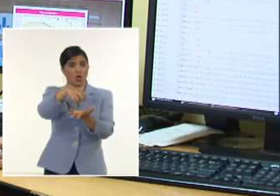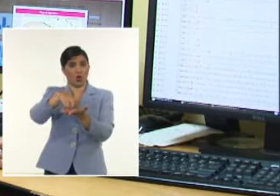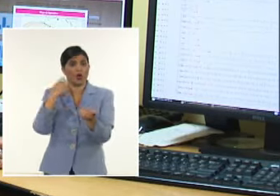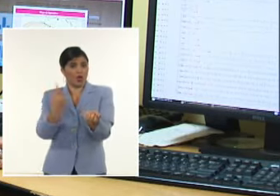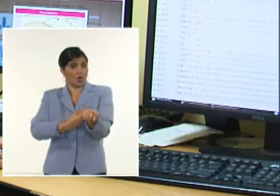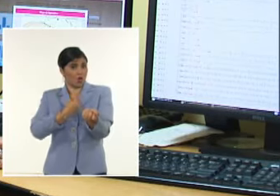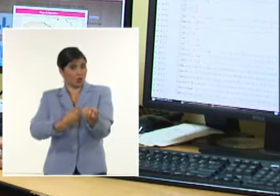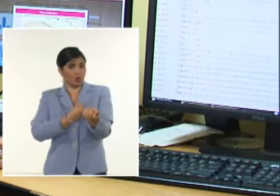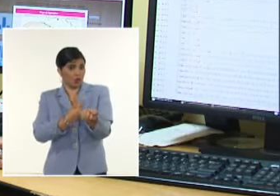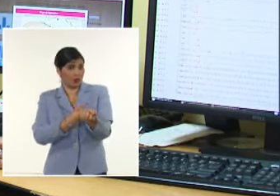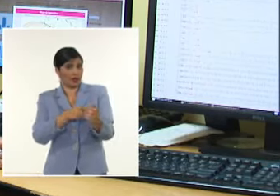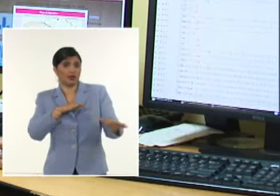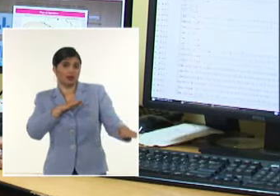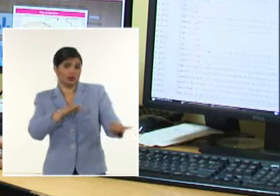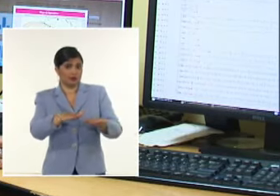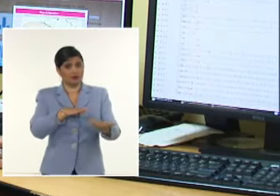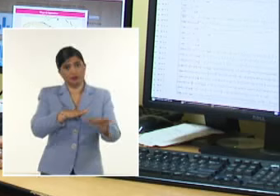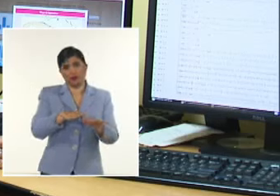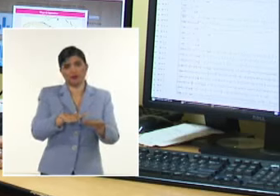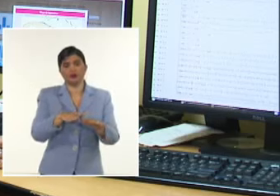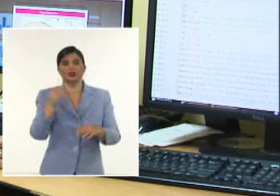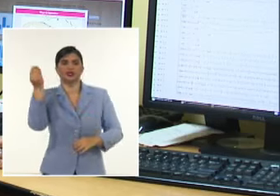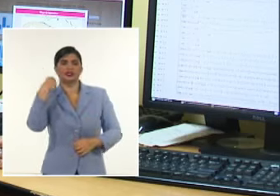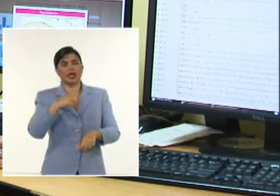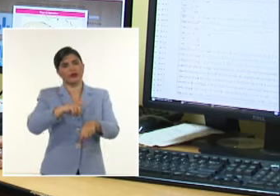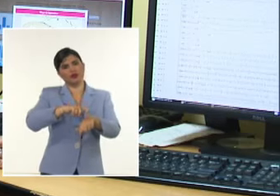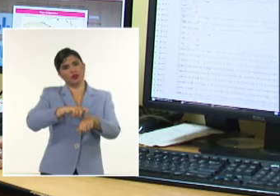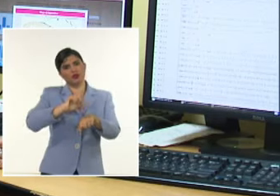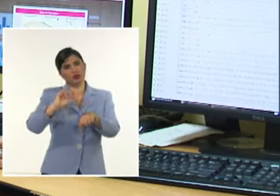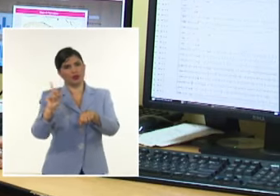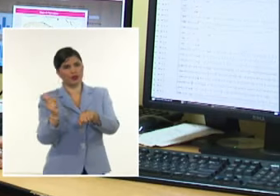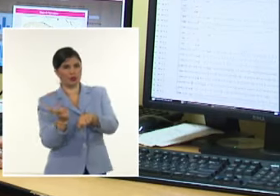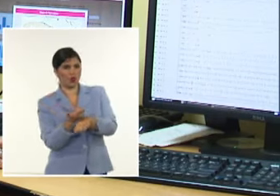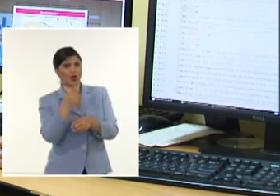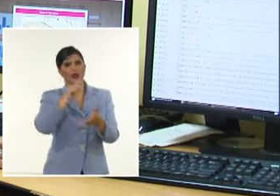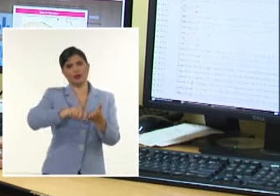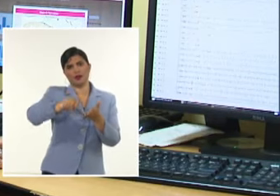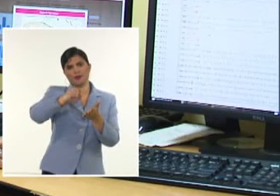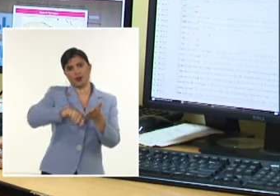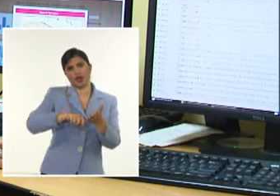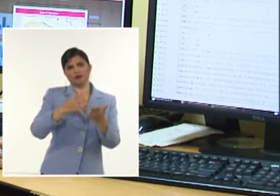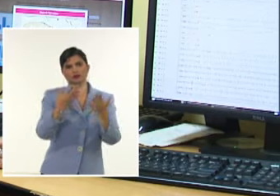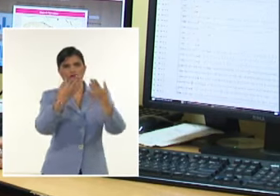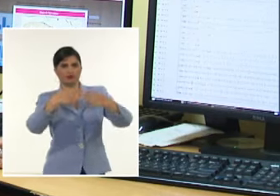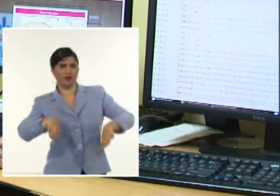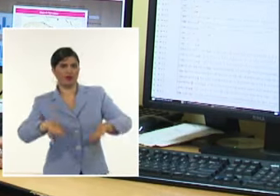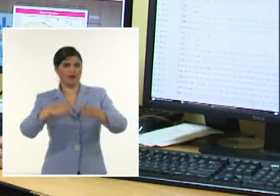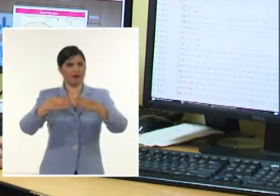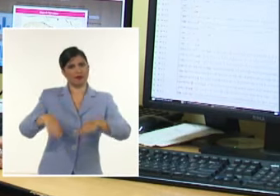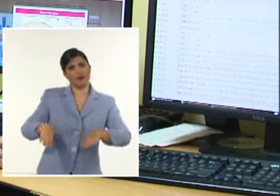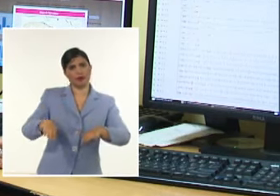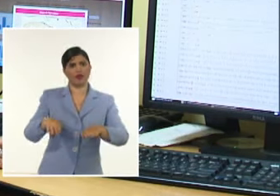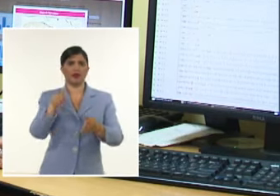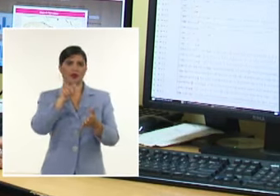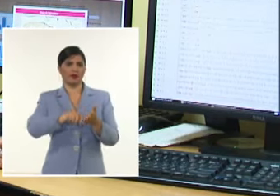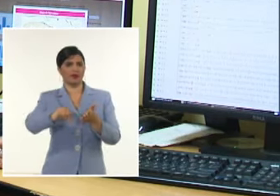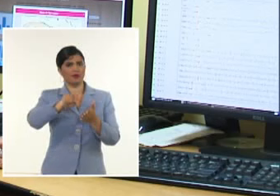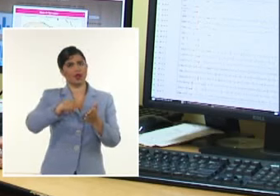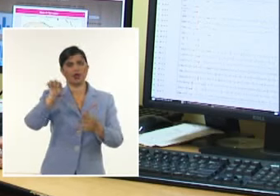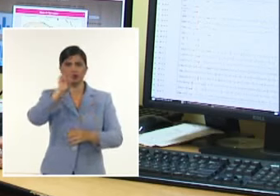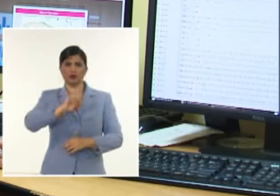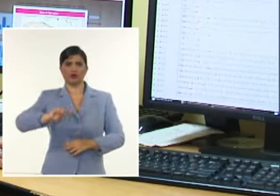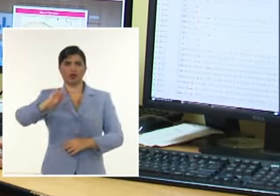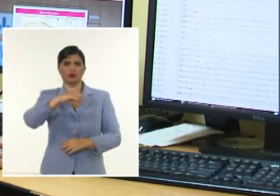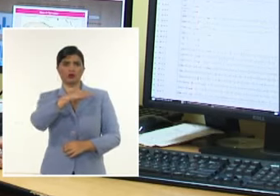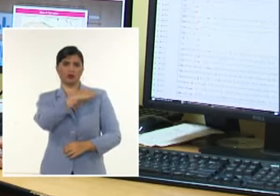moderada O es importante Los planes de reducción De riesgo de desastre Que establece La defensa civil nacional Además cumplir con la norma